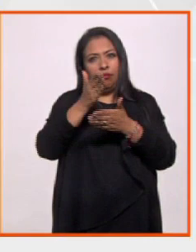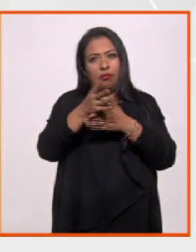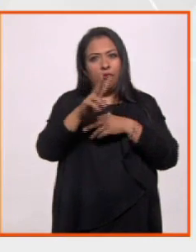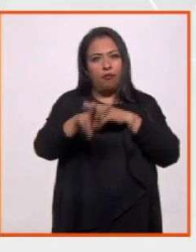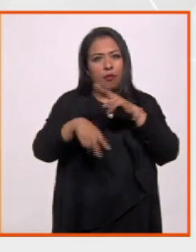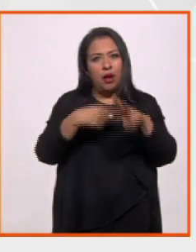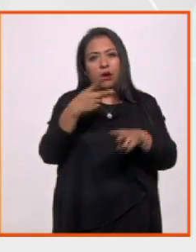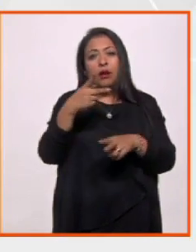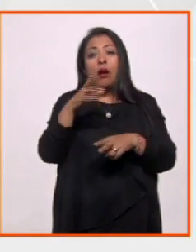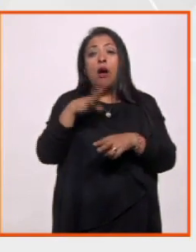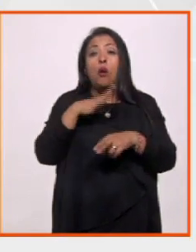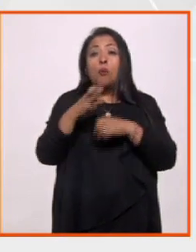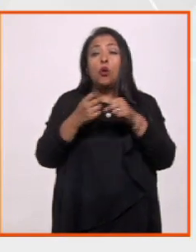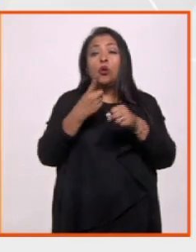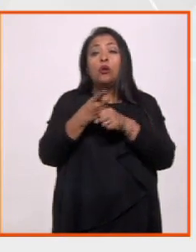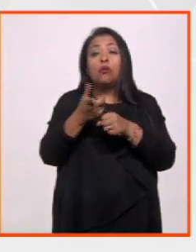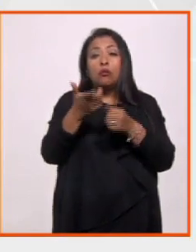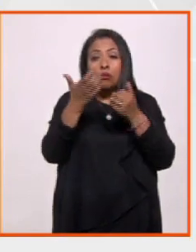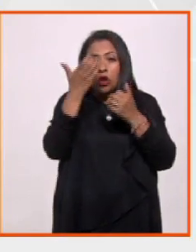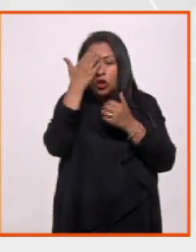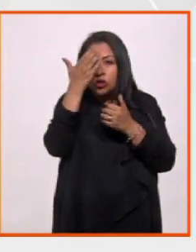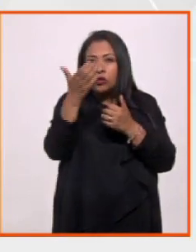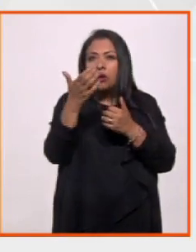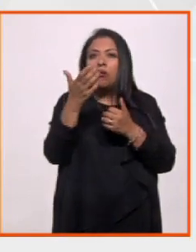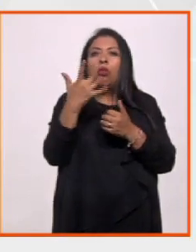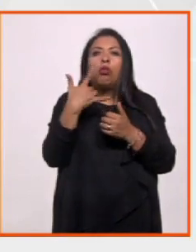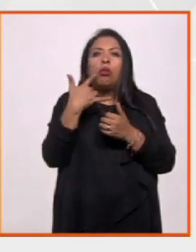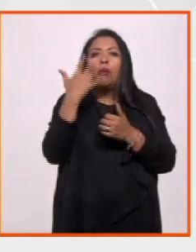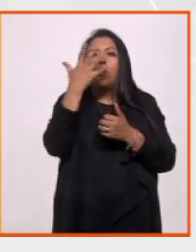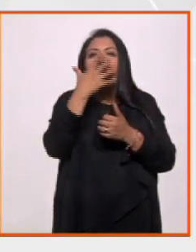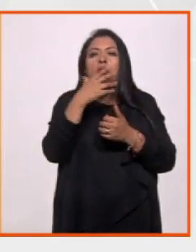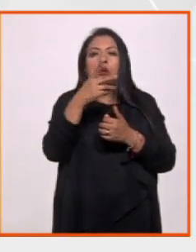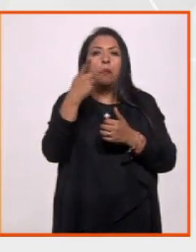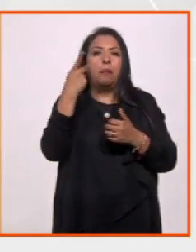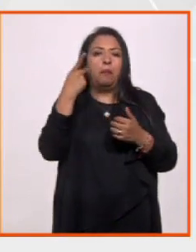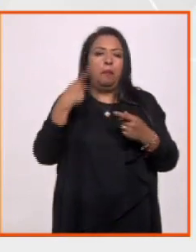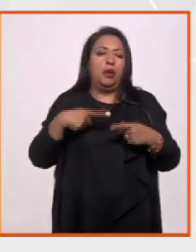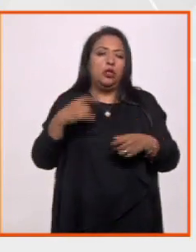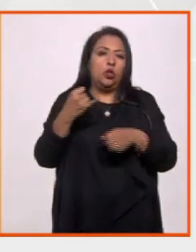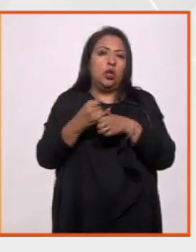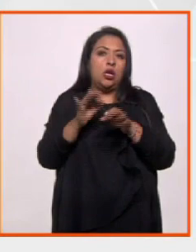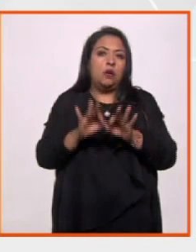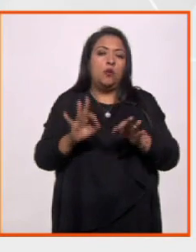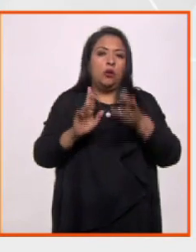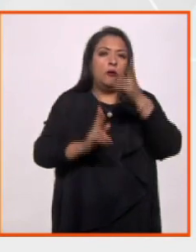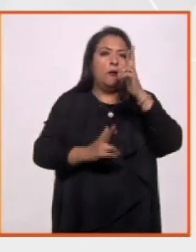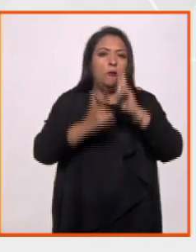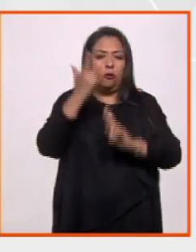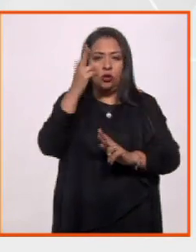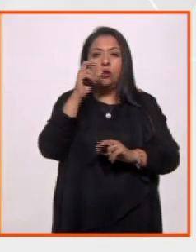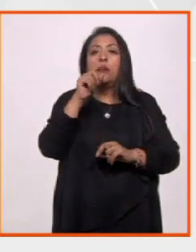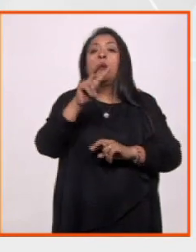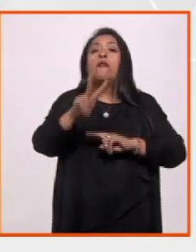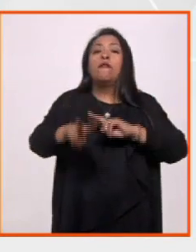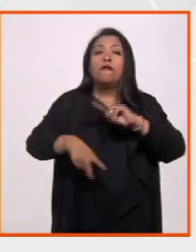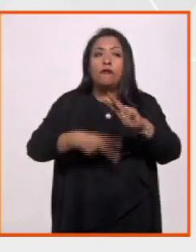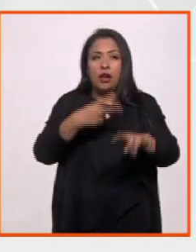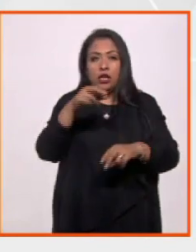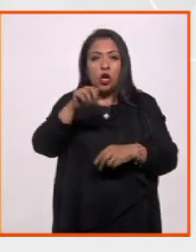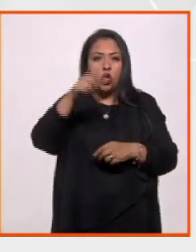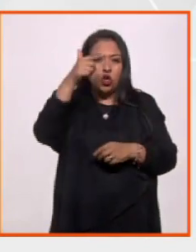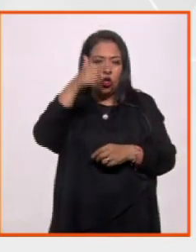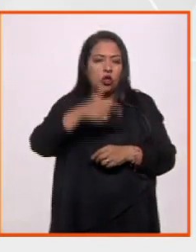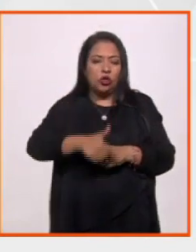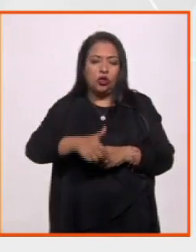esta oportunidad de acercarse de una manera entretenida a este personajazo revolucionario. Y tampoco se pueden perder, Laura, esta